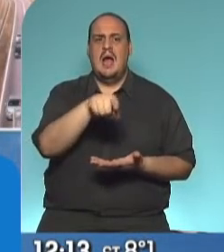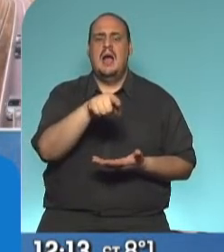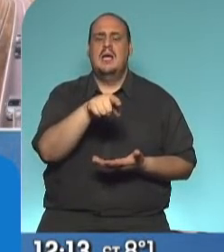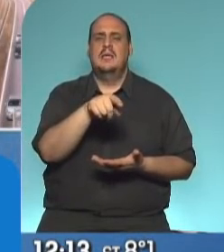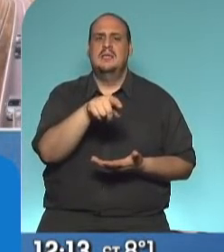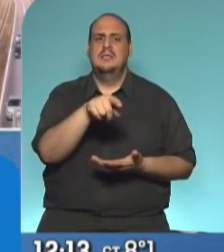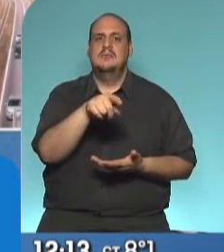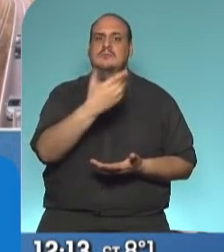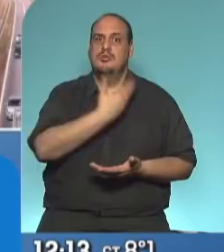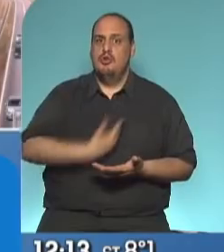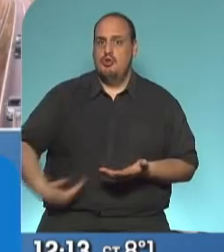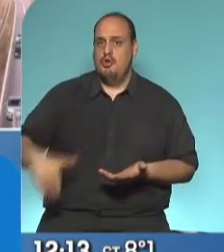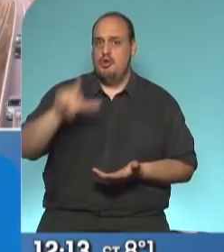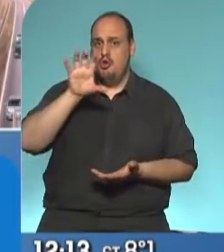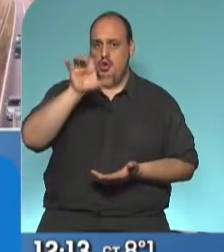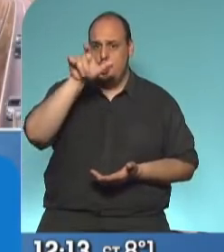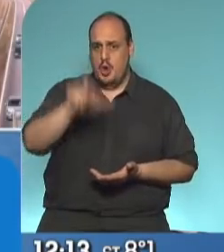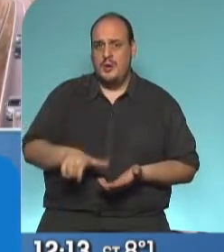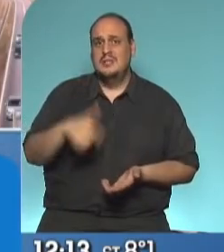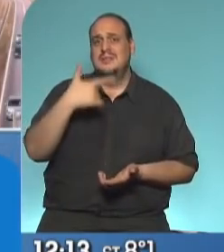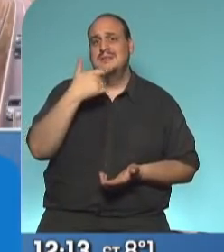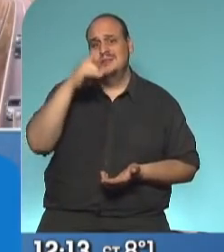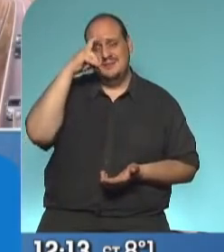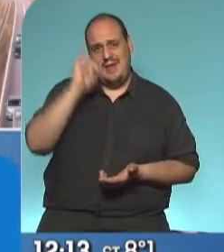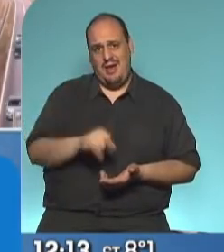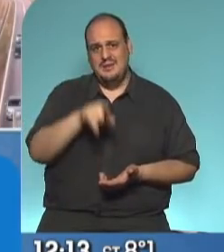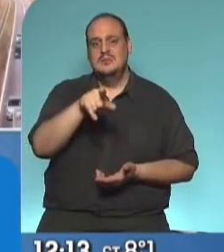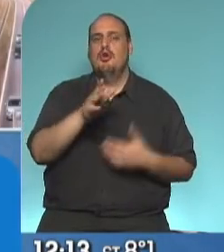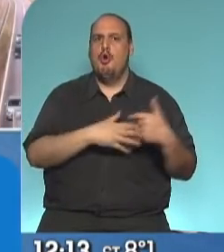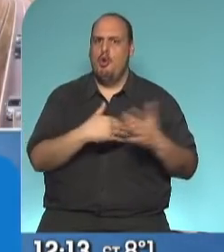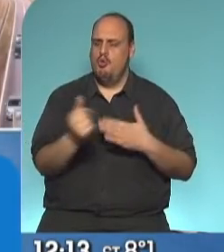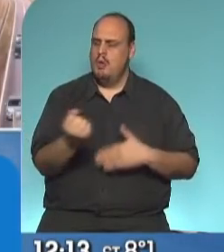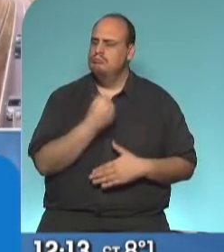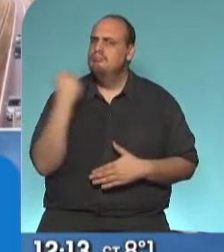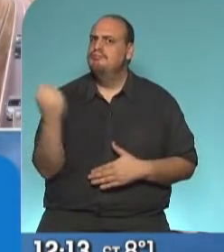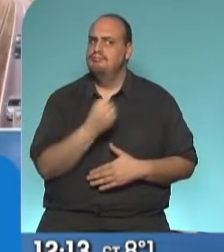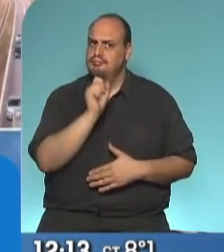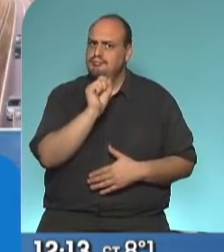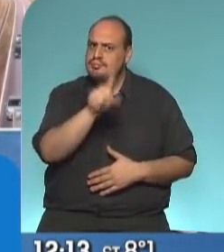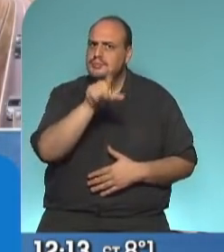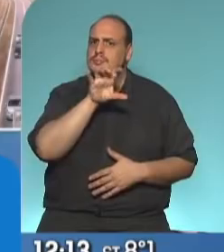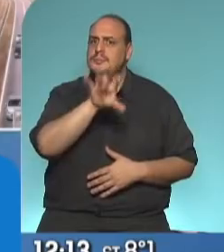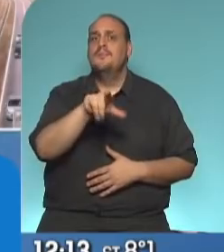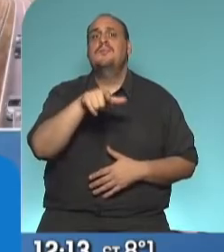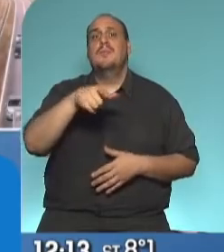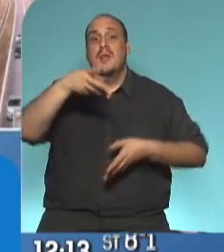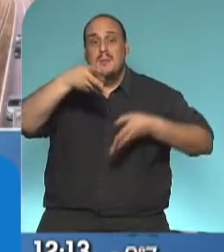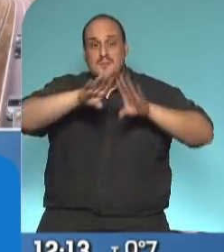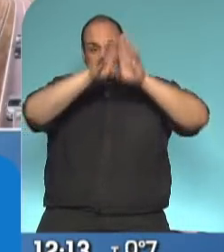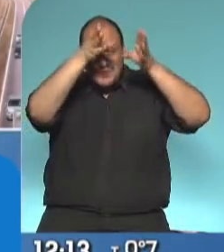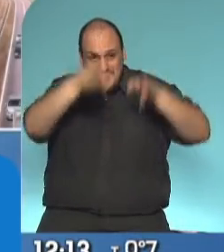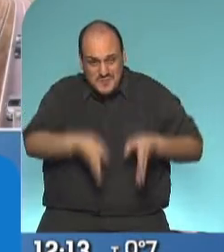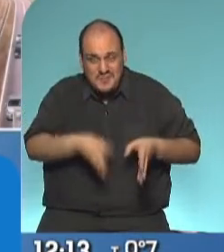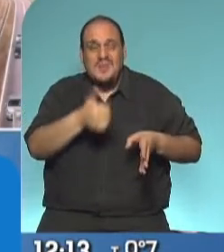su gobernador, Gustavo Sáenz, una obra muy importante para esa provincia, una planta potabilizadora, un